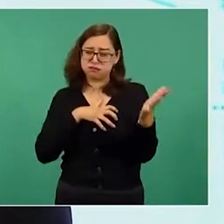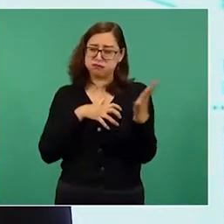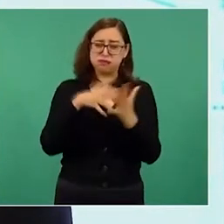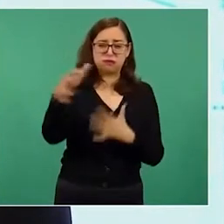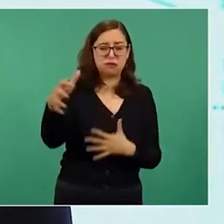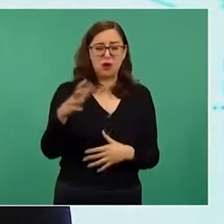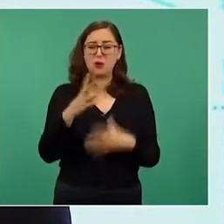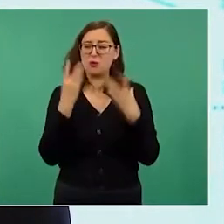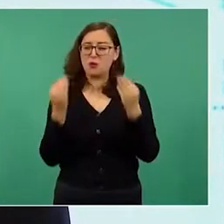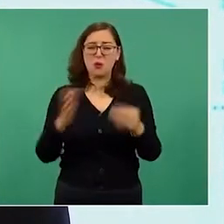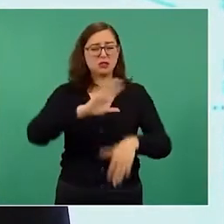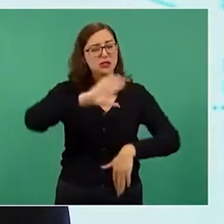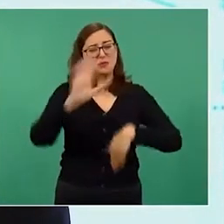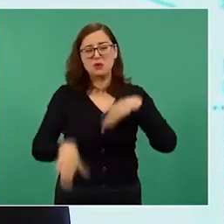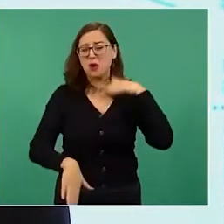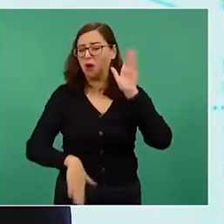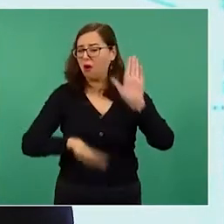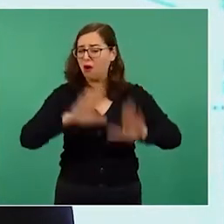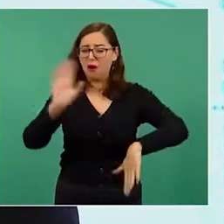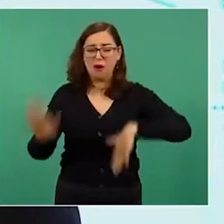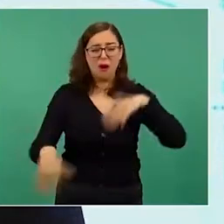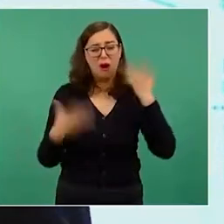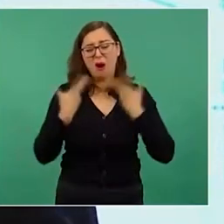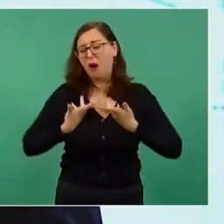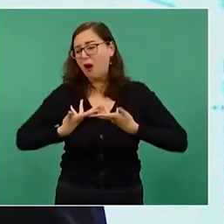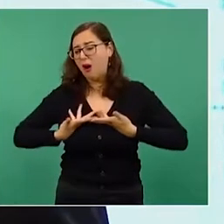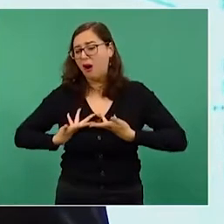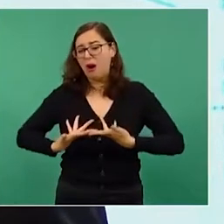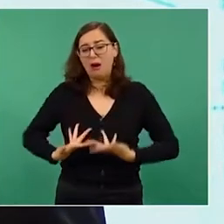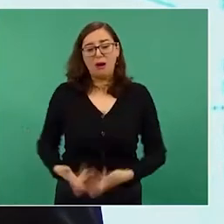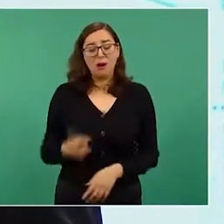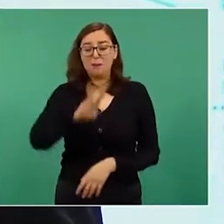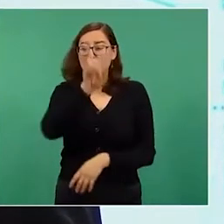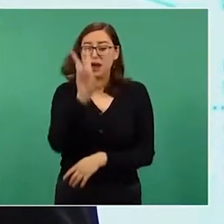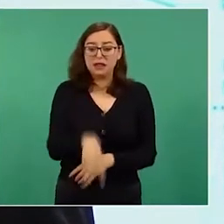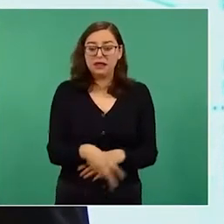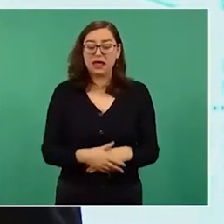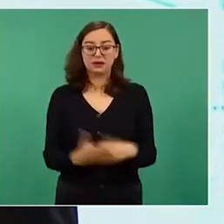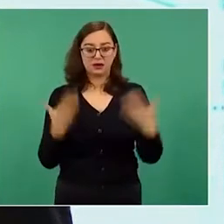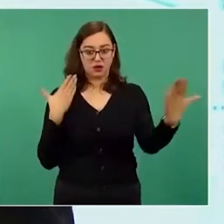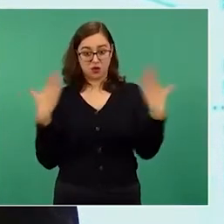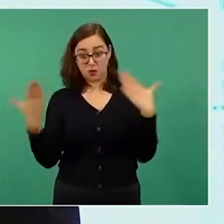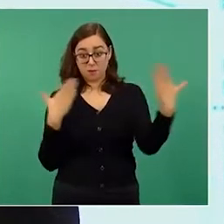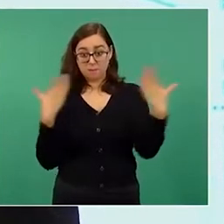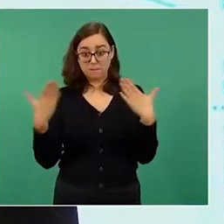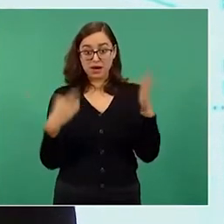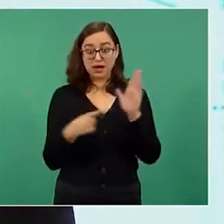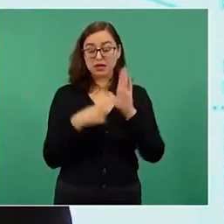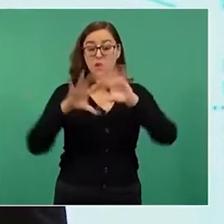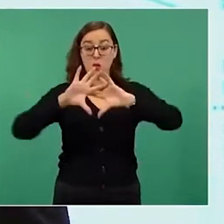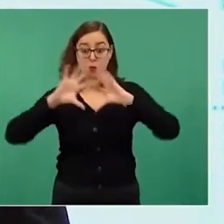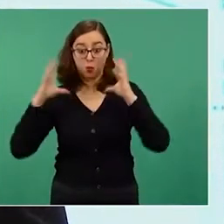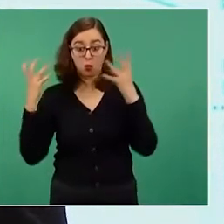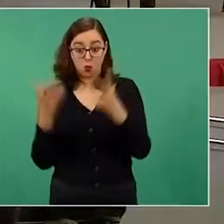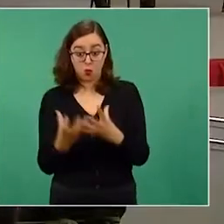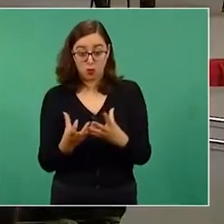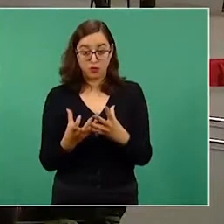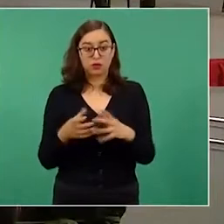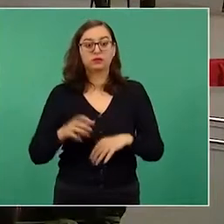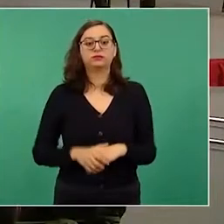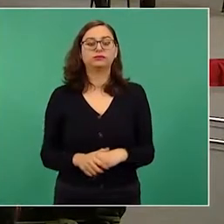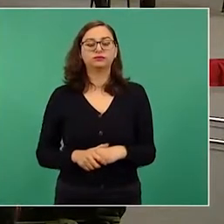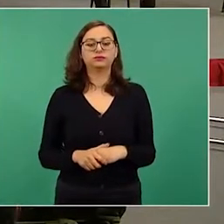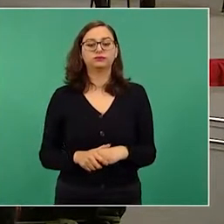será la historia. Y colocó una gráfica de comparación sobre el exceso de mortalidad en el mundo de un sitio